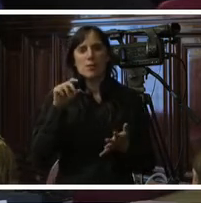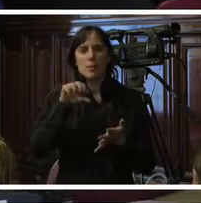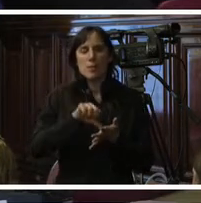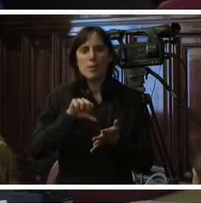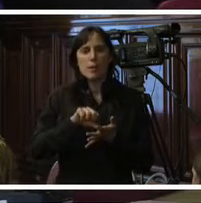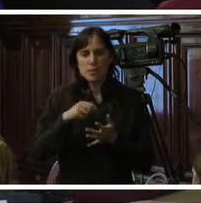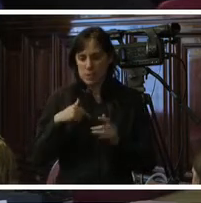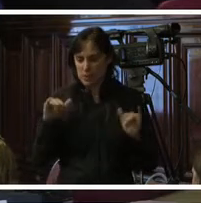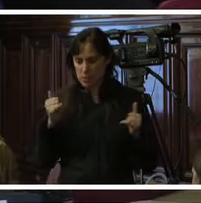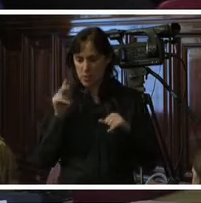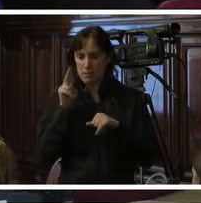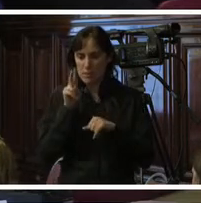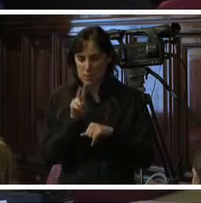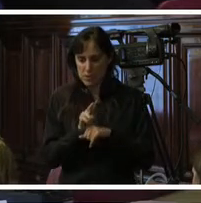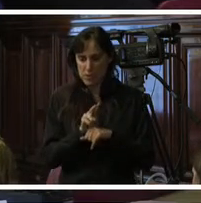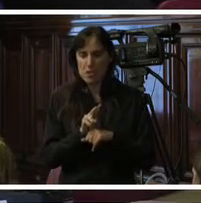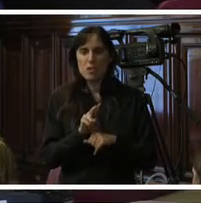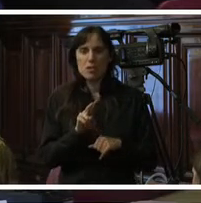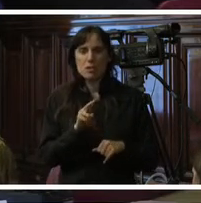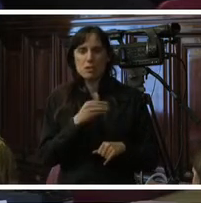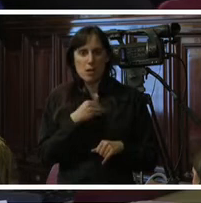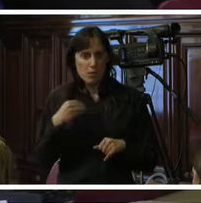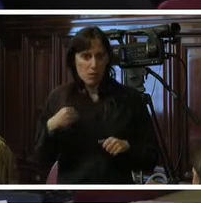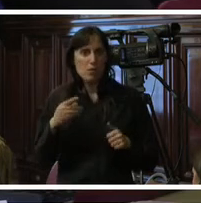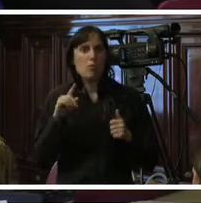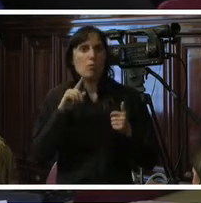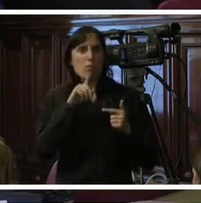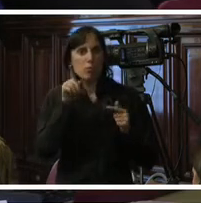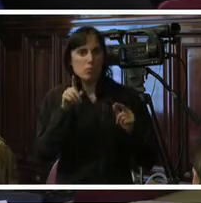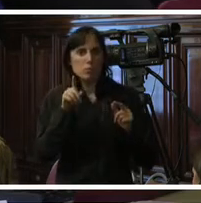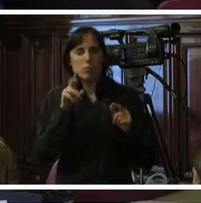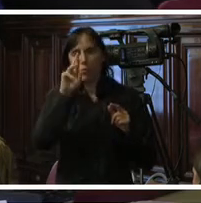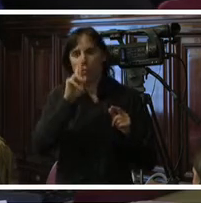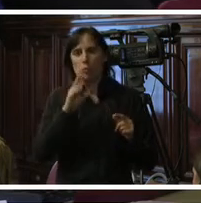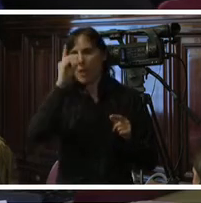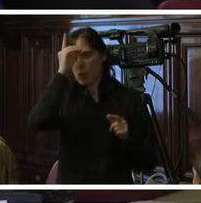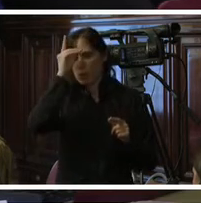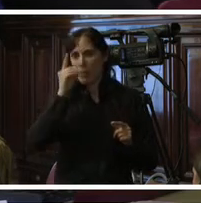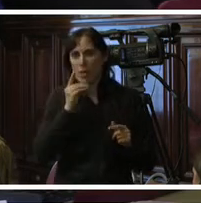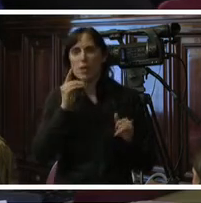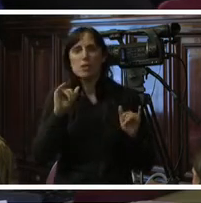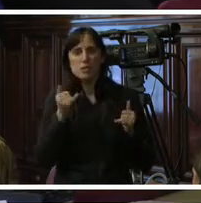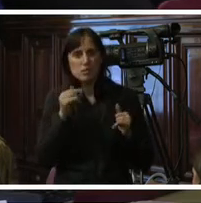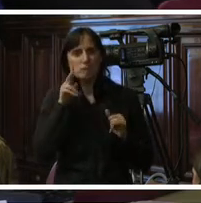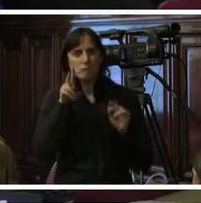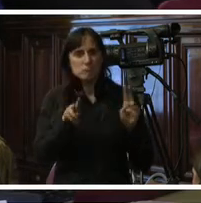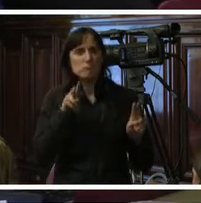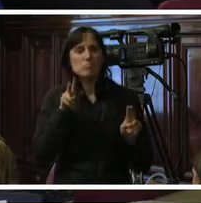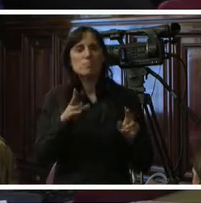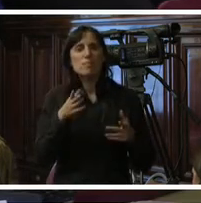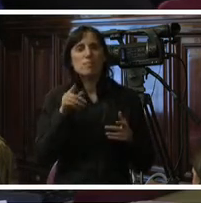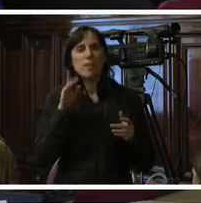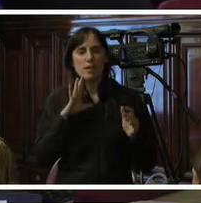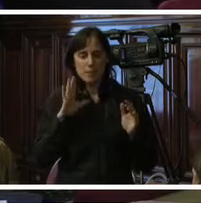hemos visitado tanto El Salvador como República Dominicana es que la mayoría de los programas tienen un